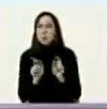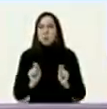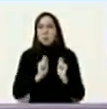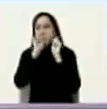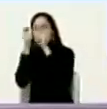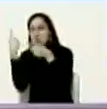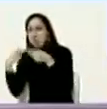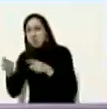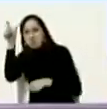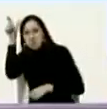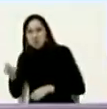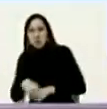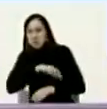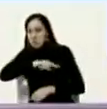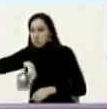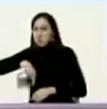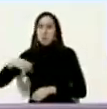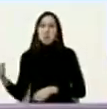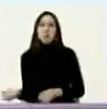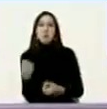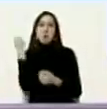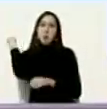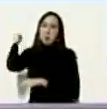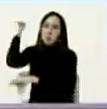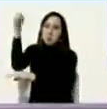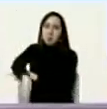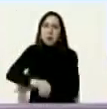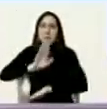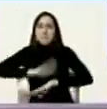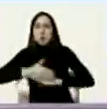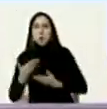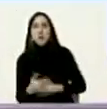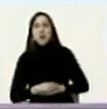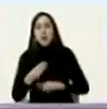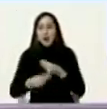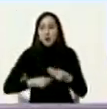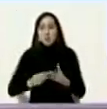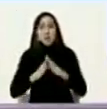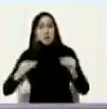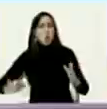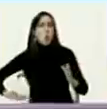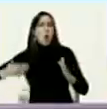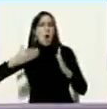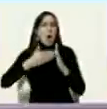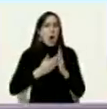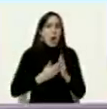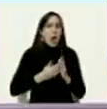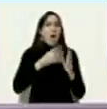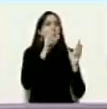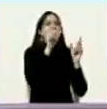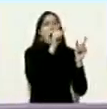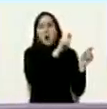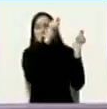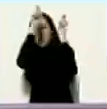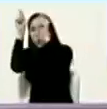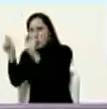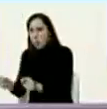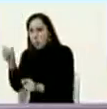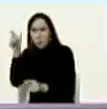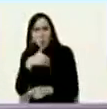derrotamos porque toda esa andanada de sanciones era para imponer un gobierno títere